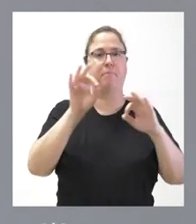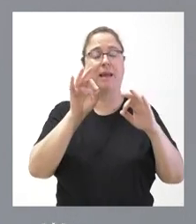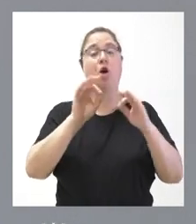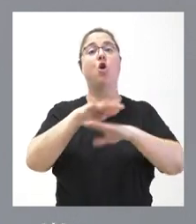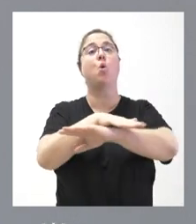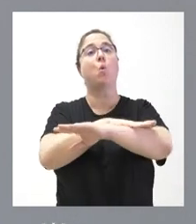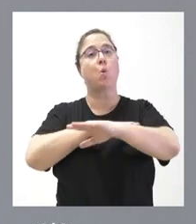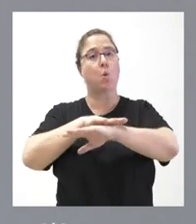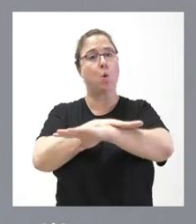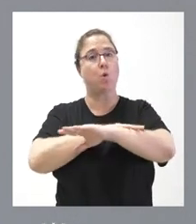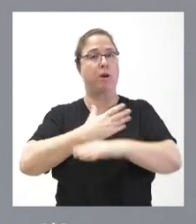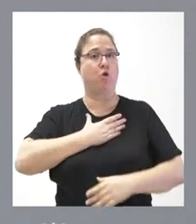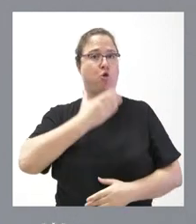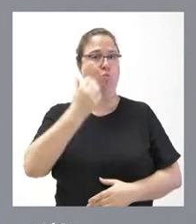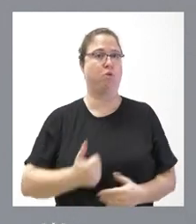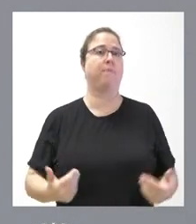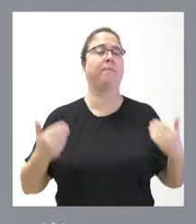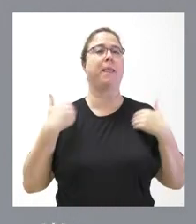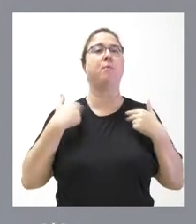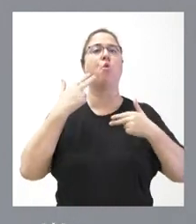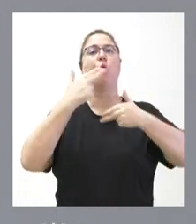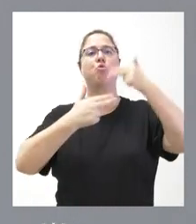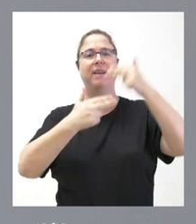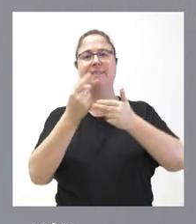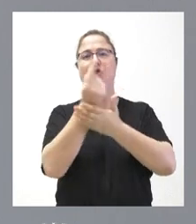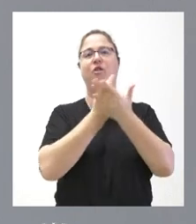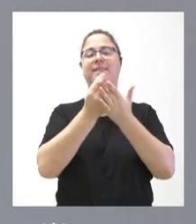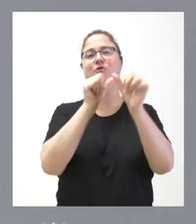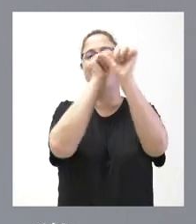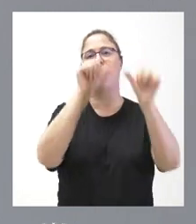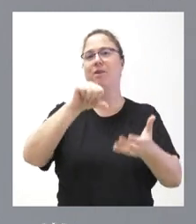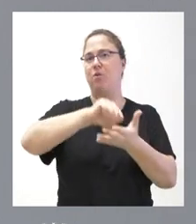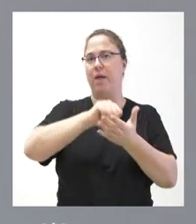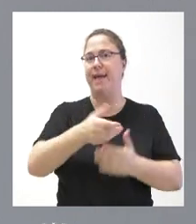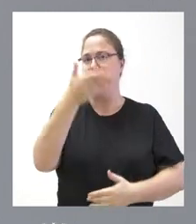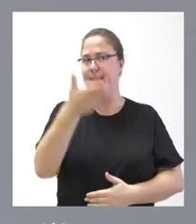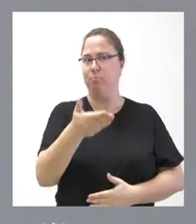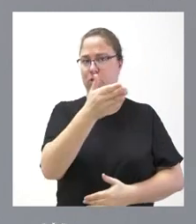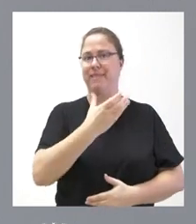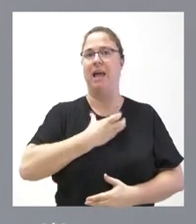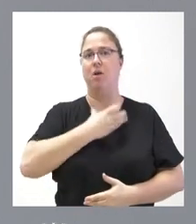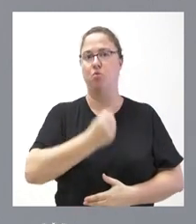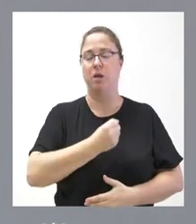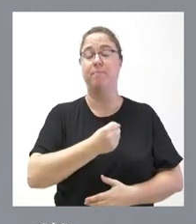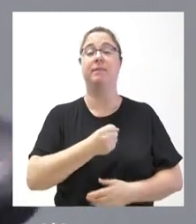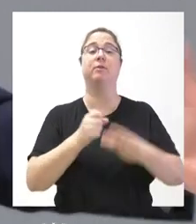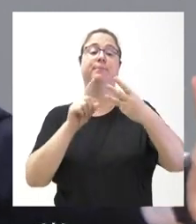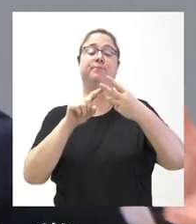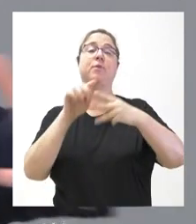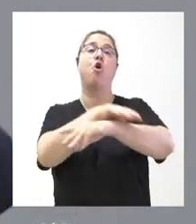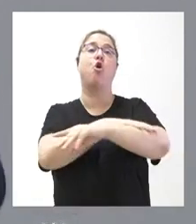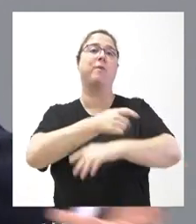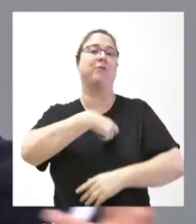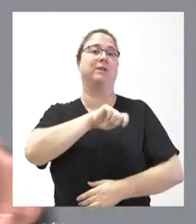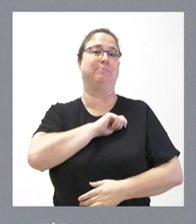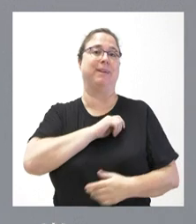municipal, que tenía las competencias en materia urbanística, el diseño del modelo de ciudad, tiene un papel muy importante que jugar. El Gobierno de España, que tiene las competencias